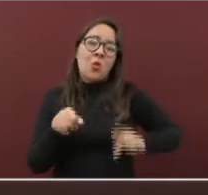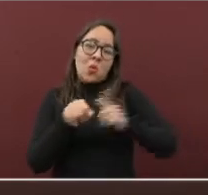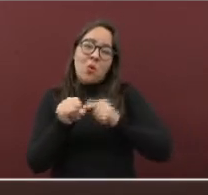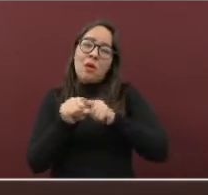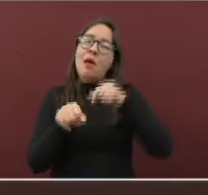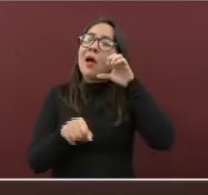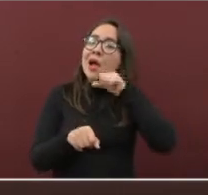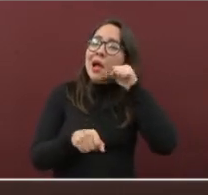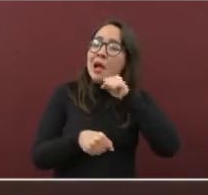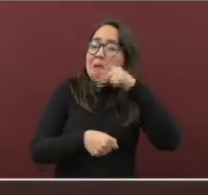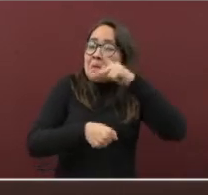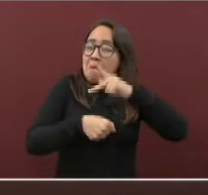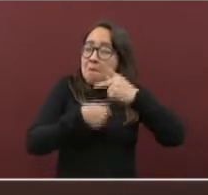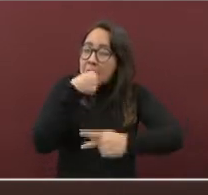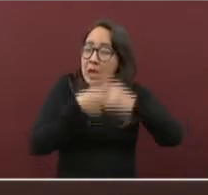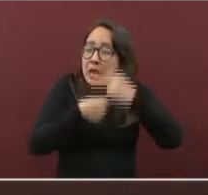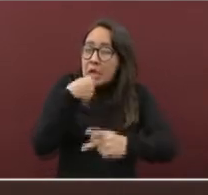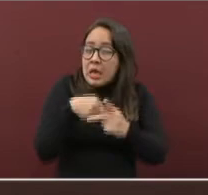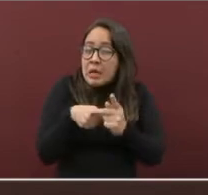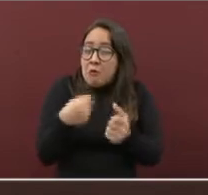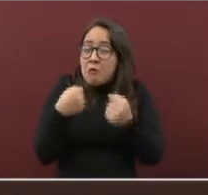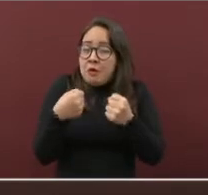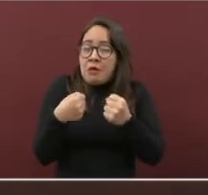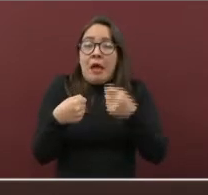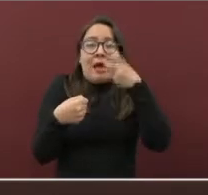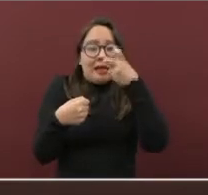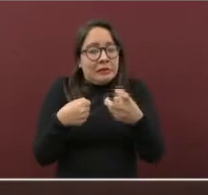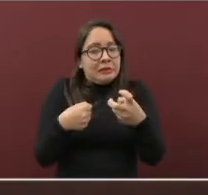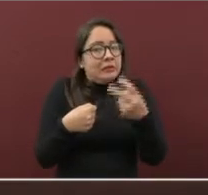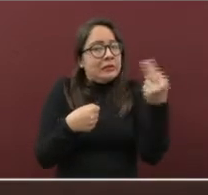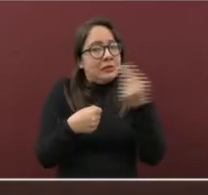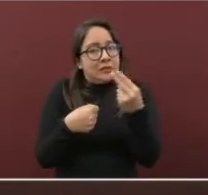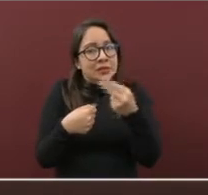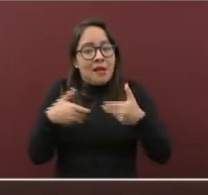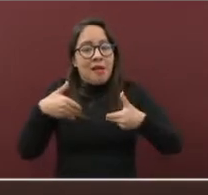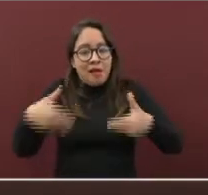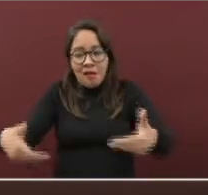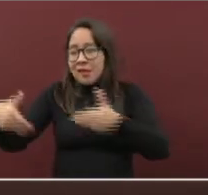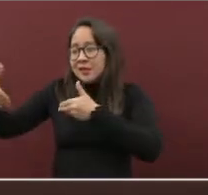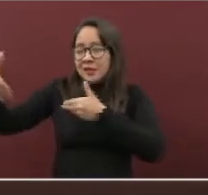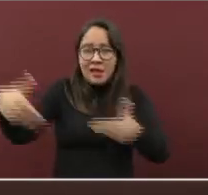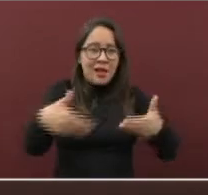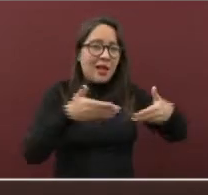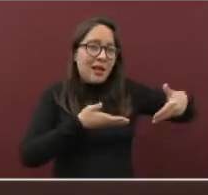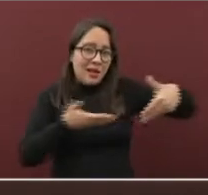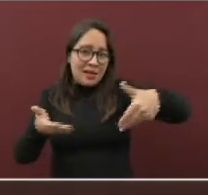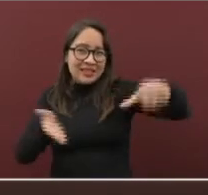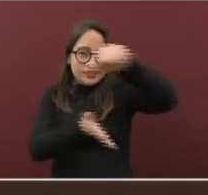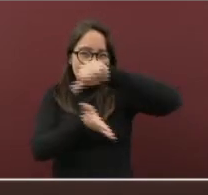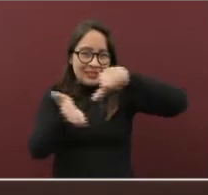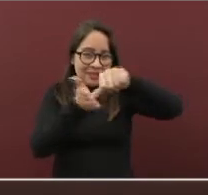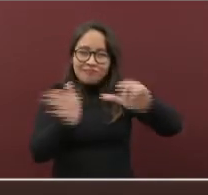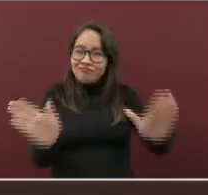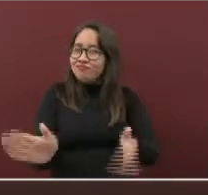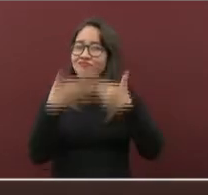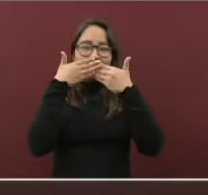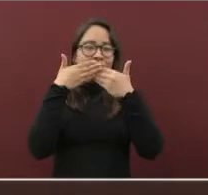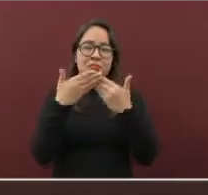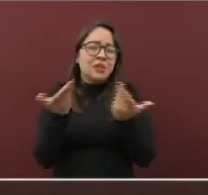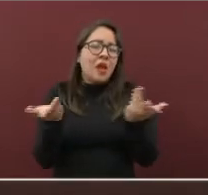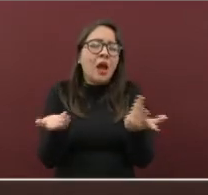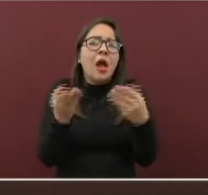restringir de forma parcial el acceso a los centros de estos lugares. Es decir, miren ustedes,